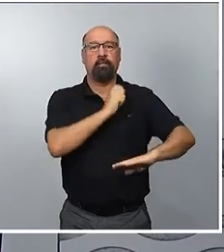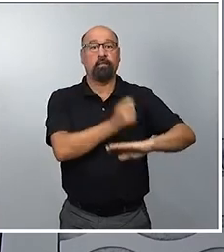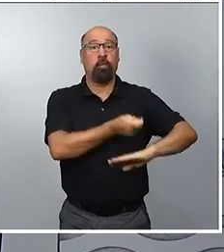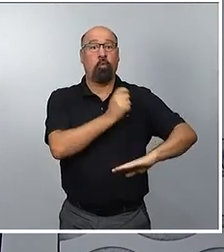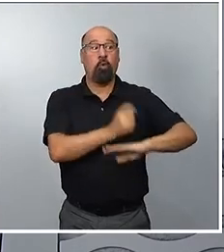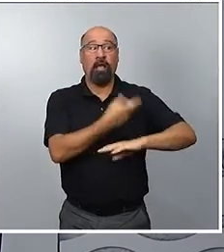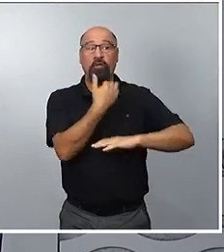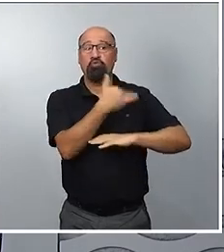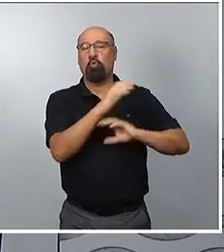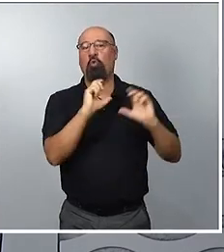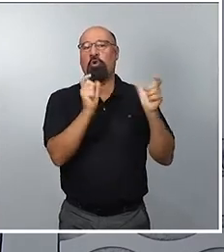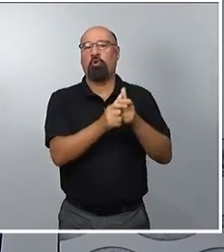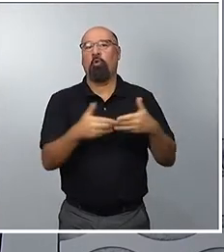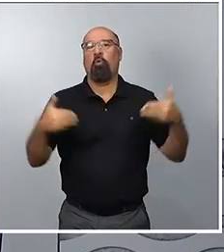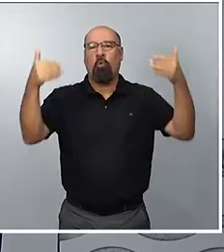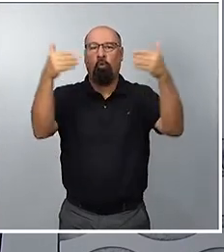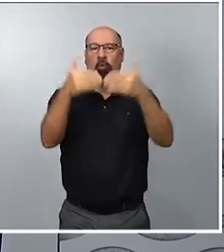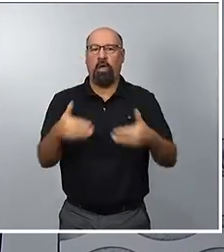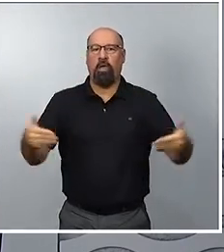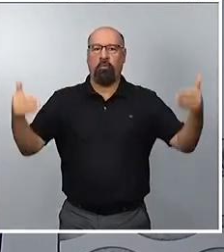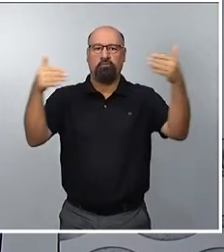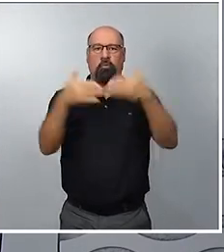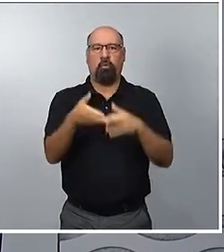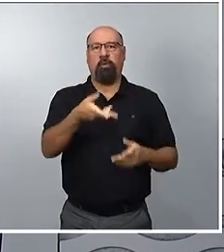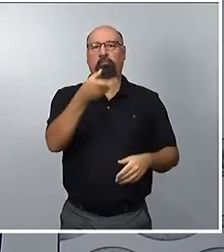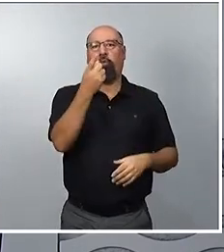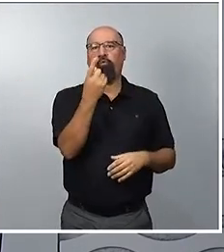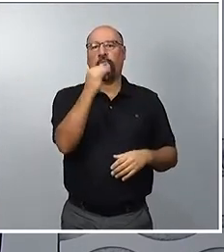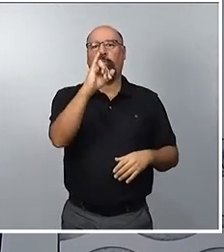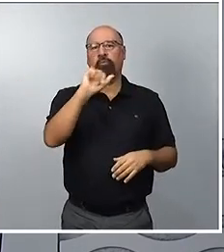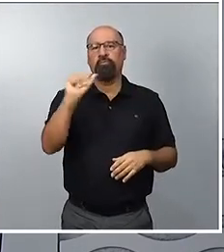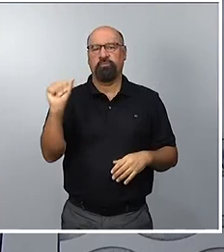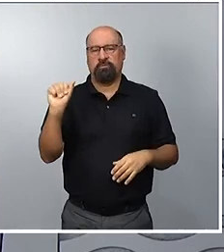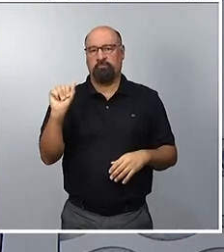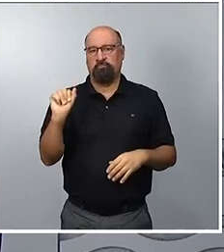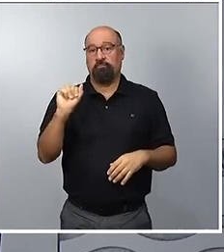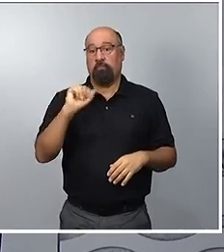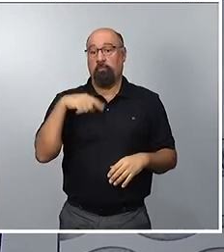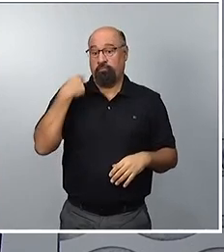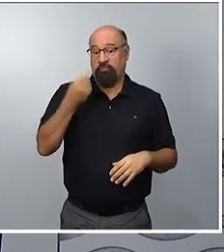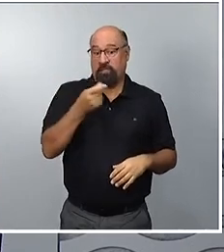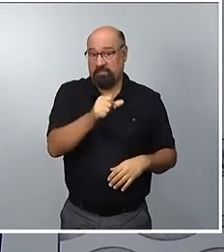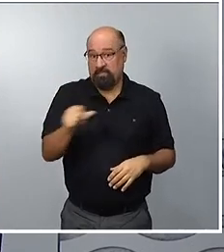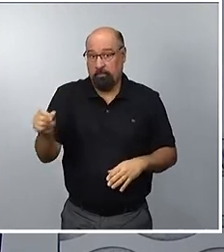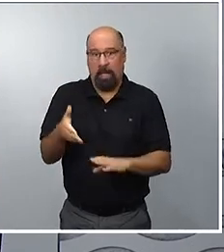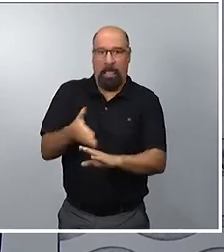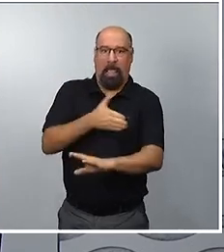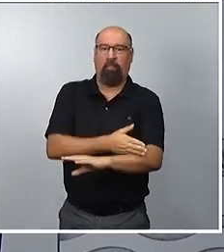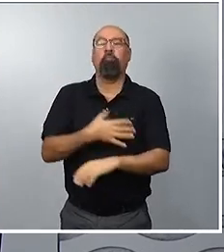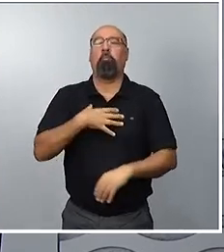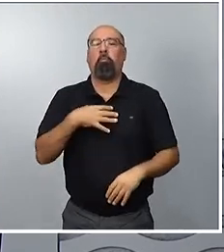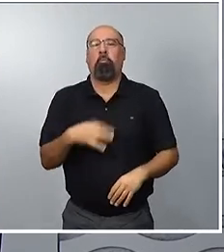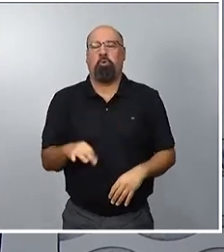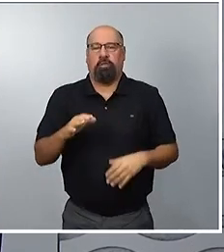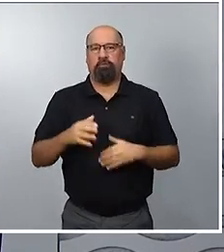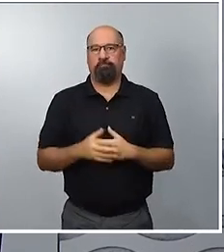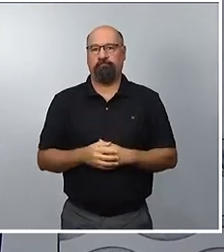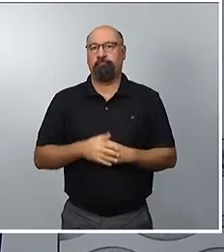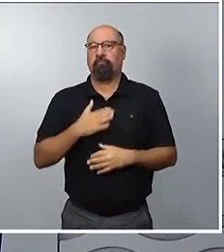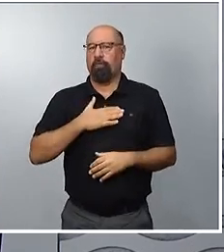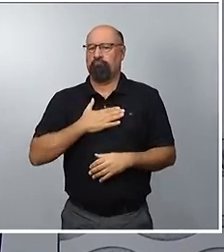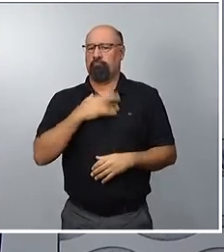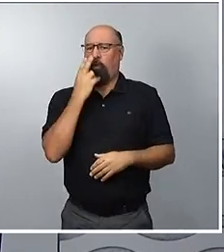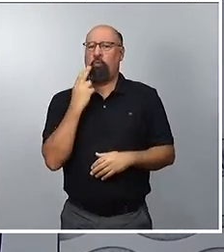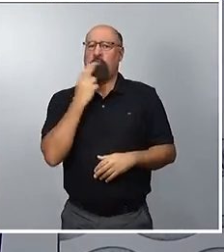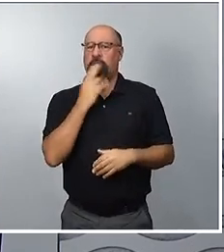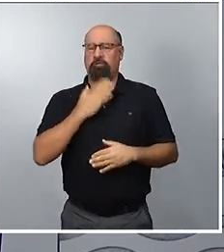jueves, pero pueden decidir, como lo hicieron esta semana, hacerlo antes. Lo que sí que nos podemos comprometer, como lo hemos hecho a lo